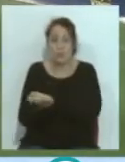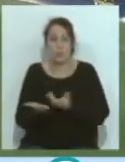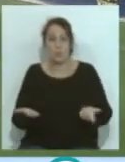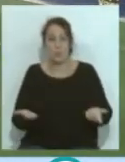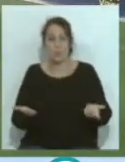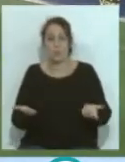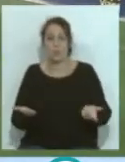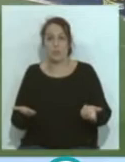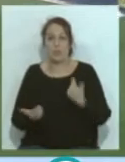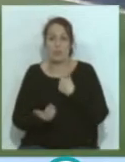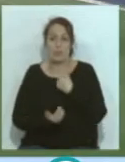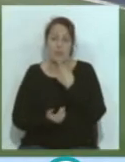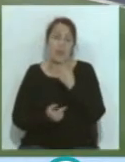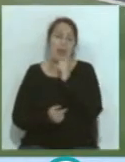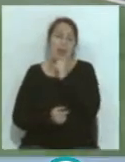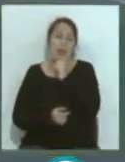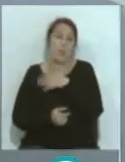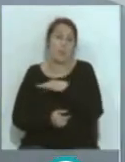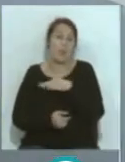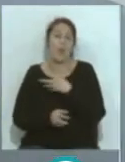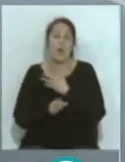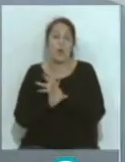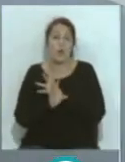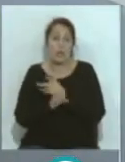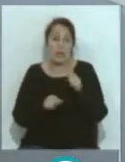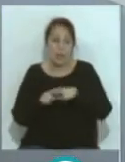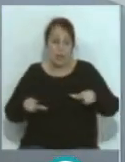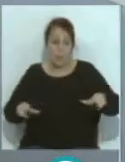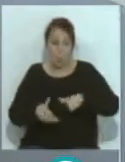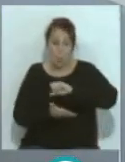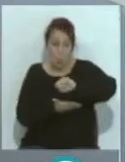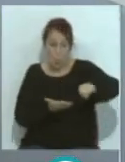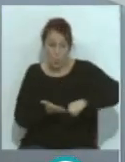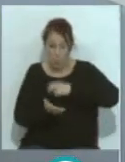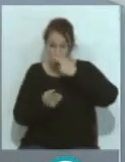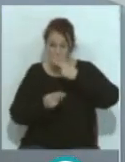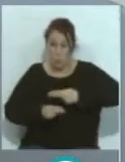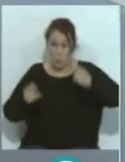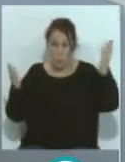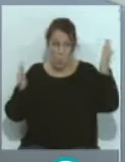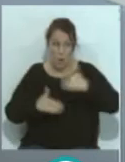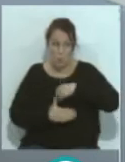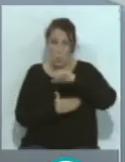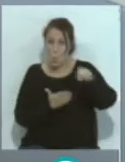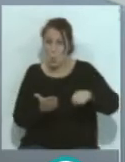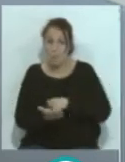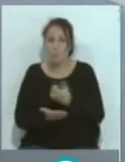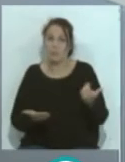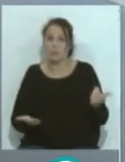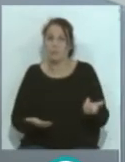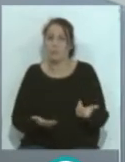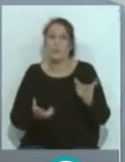podemos poner los micrófonos, de los jugadores, en un campo vacío de público, vacío de público, no